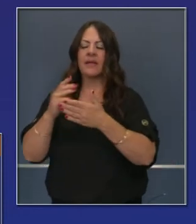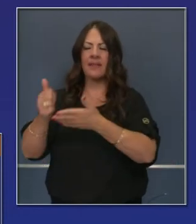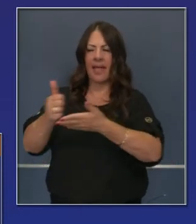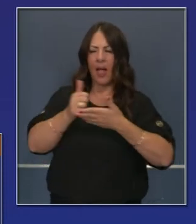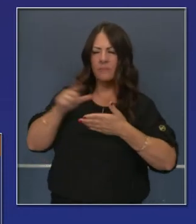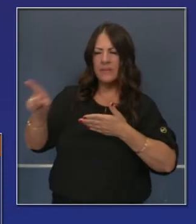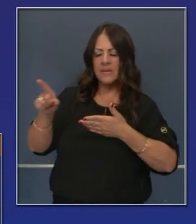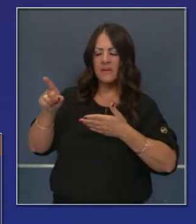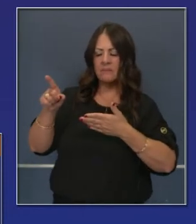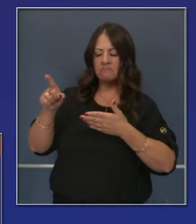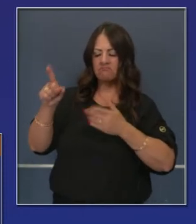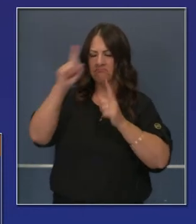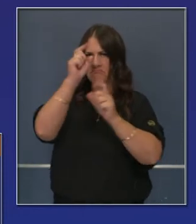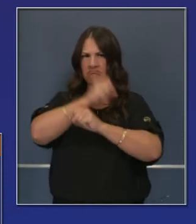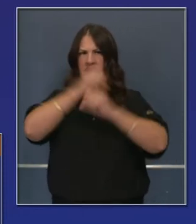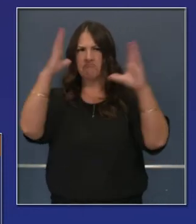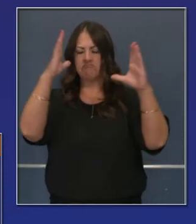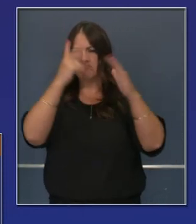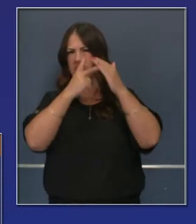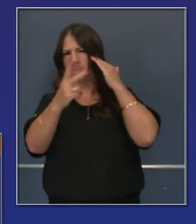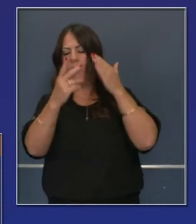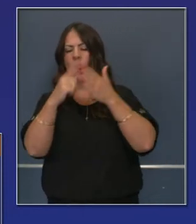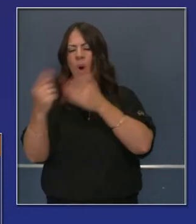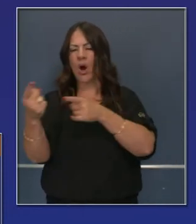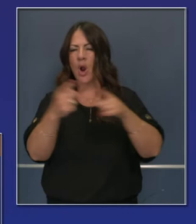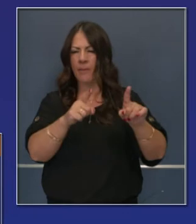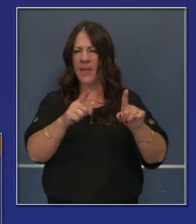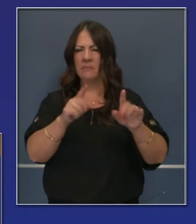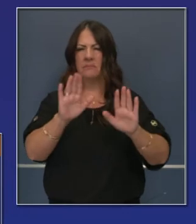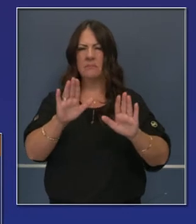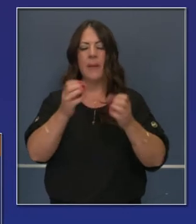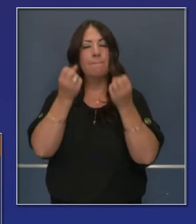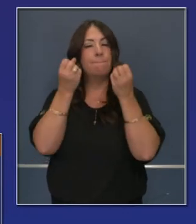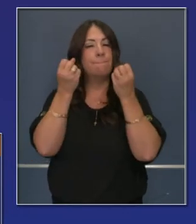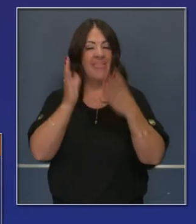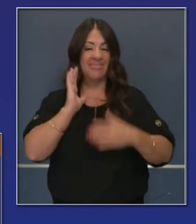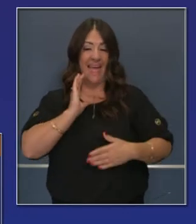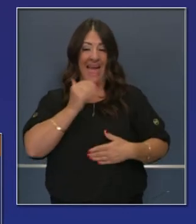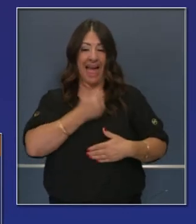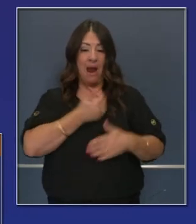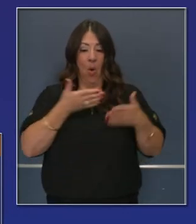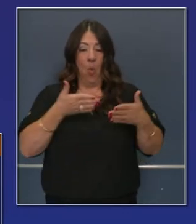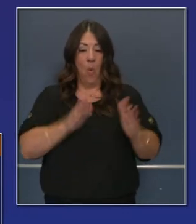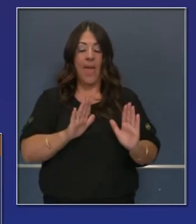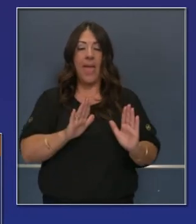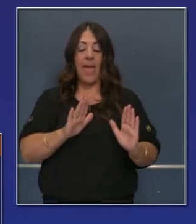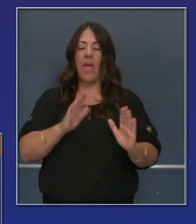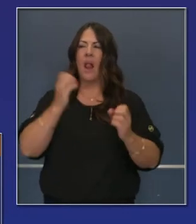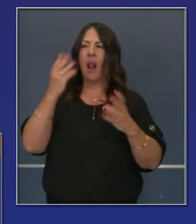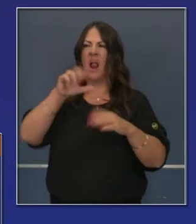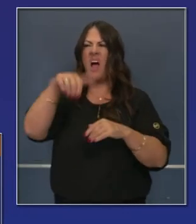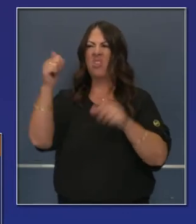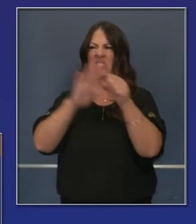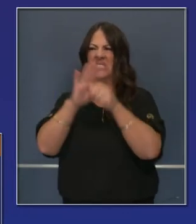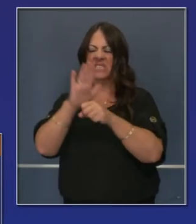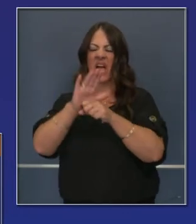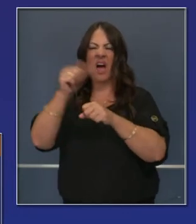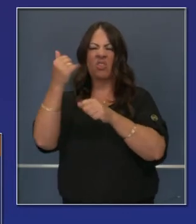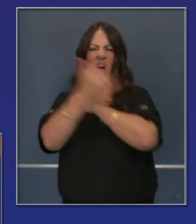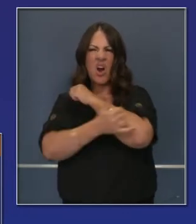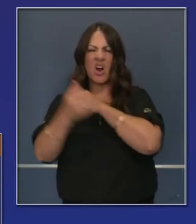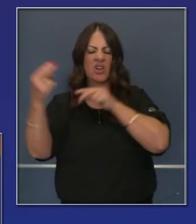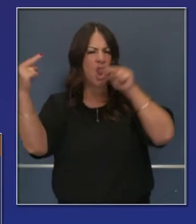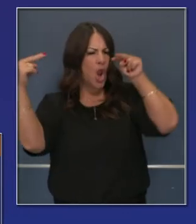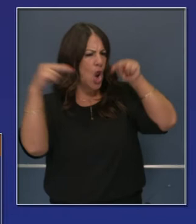modelos están abiertos a la data que se presenta, y permitimos que haya escrutinio nacional e